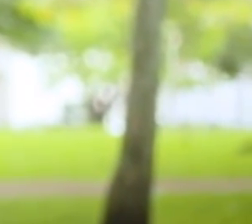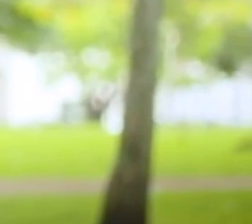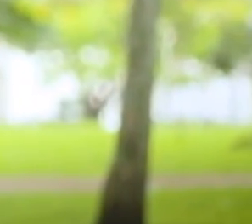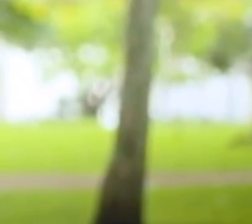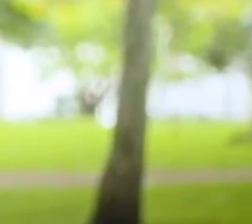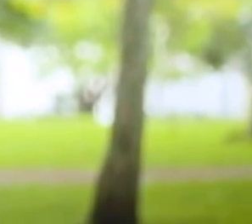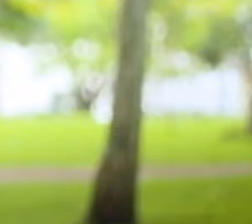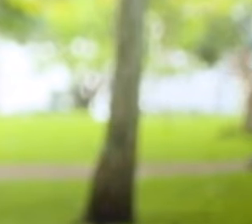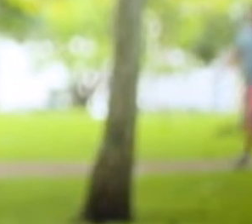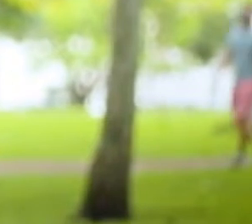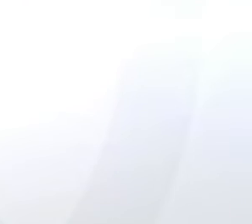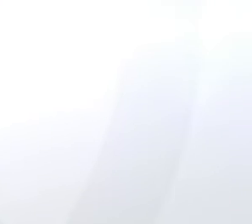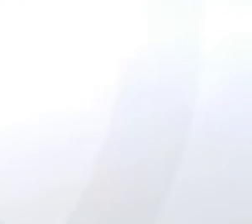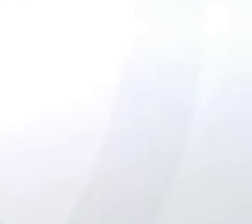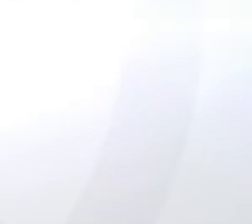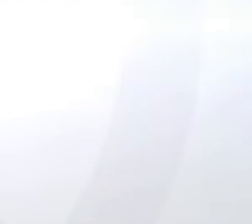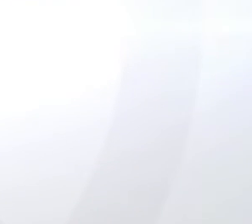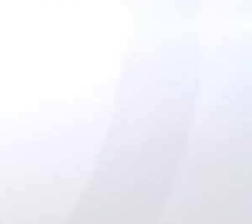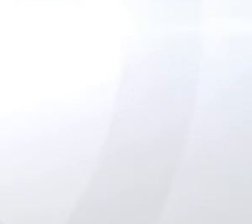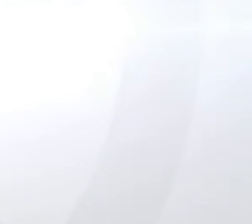noche por 13 Costa Rica Televisión.